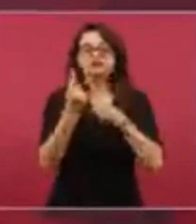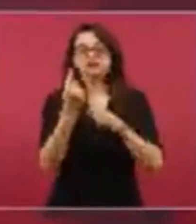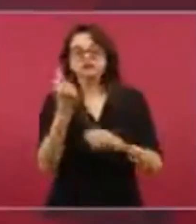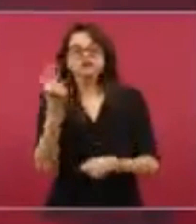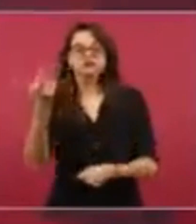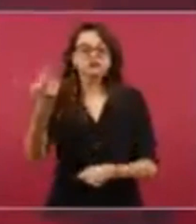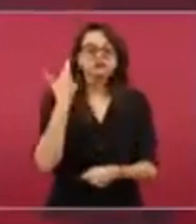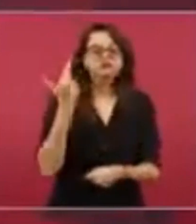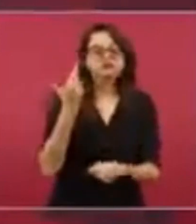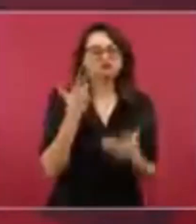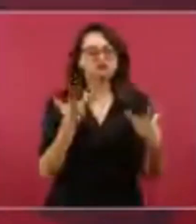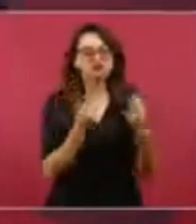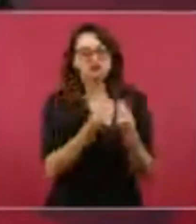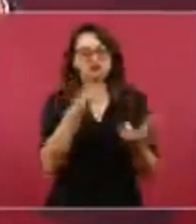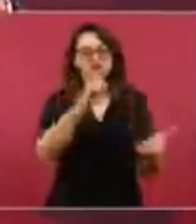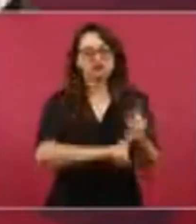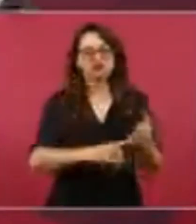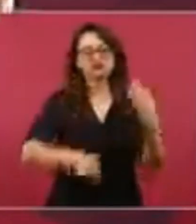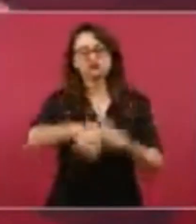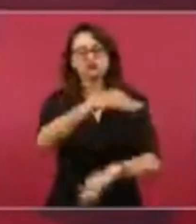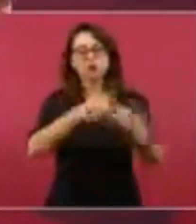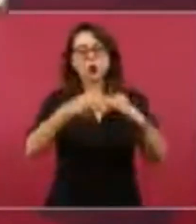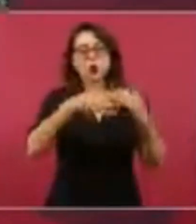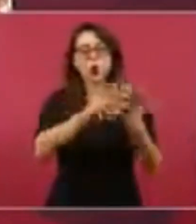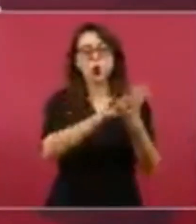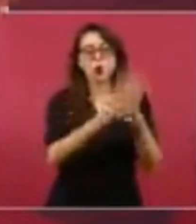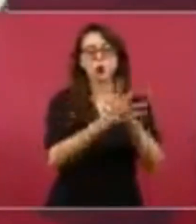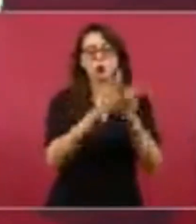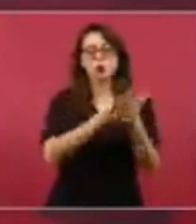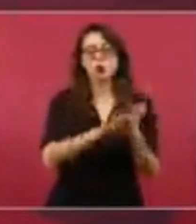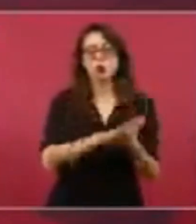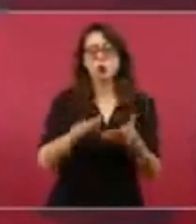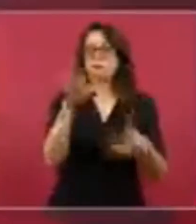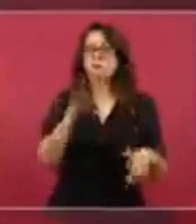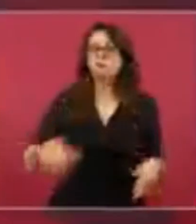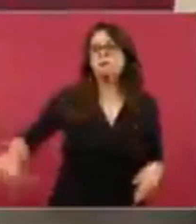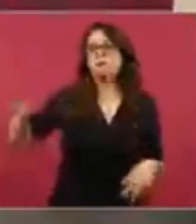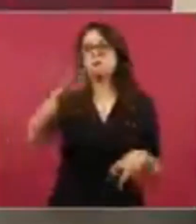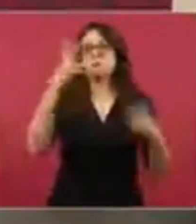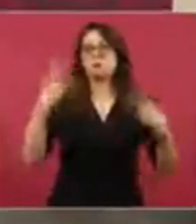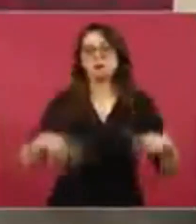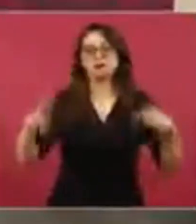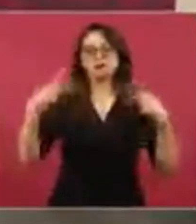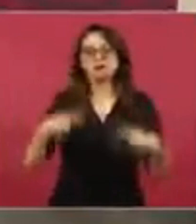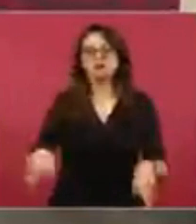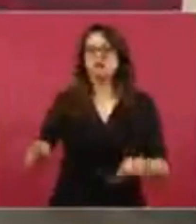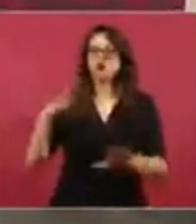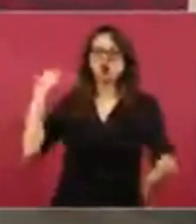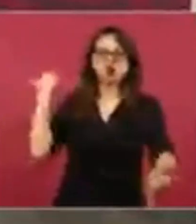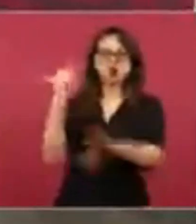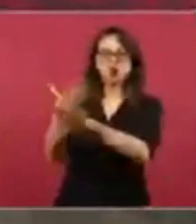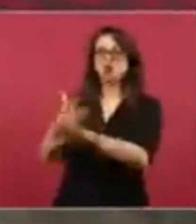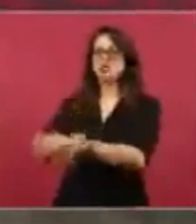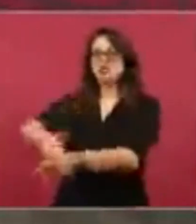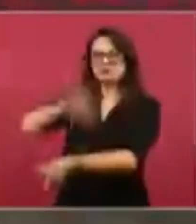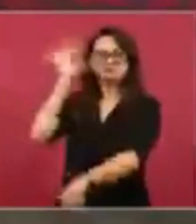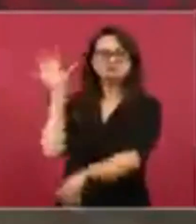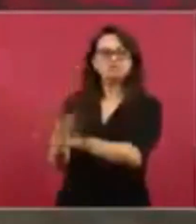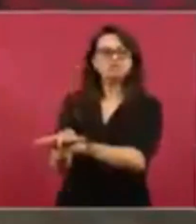pues por eso, en contra de la voluntad del pueblo y además con la represión,